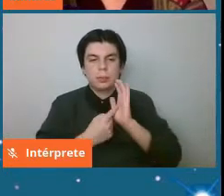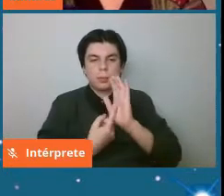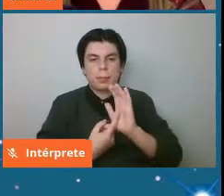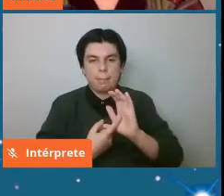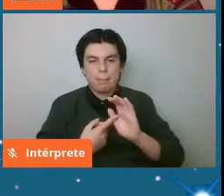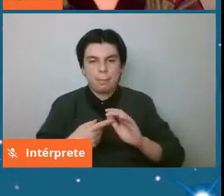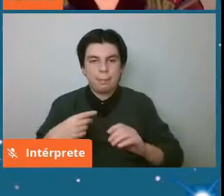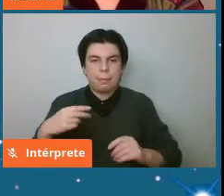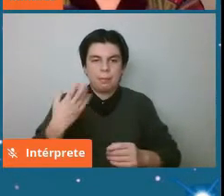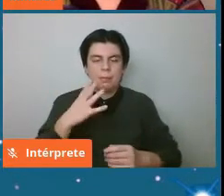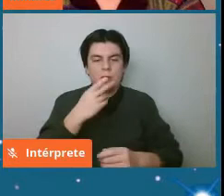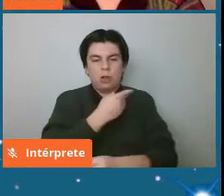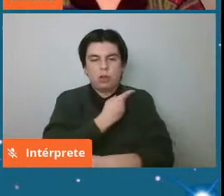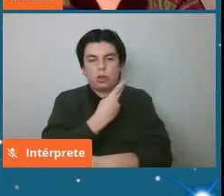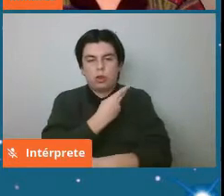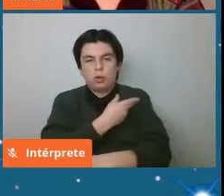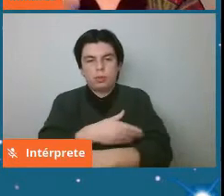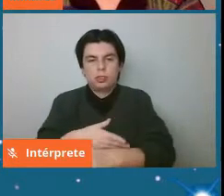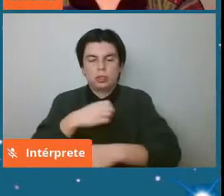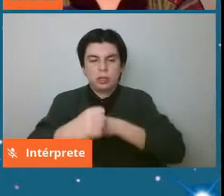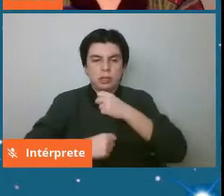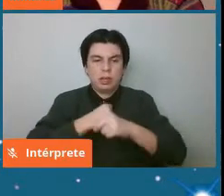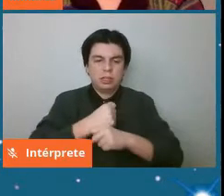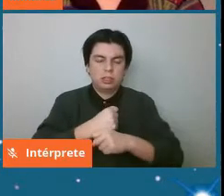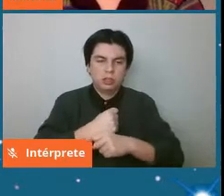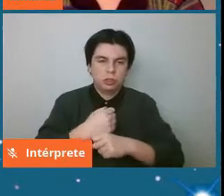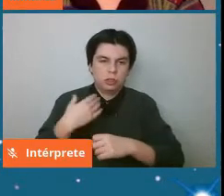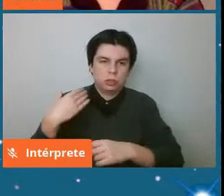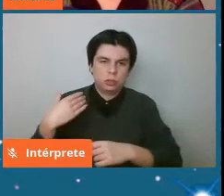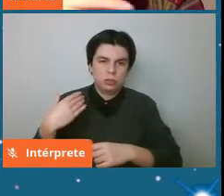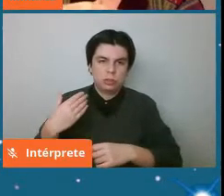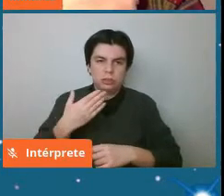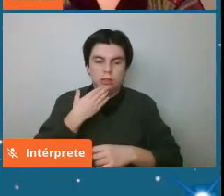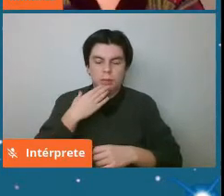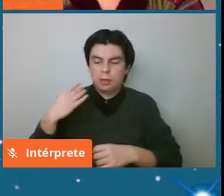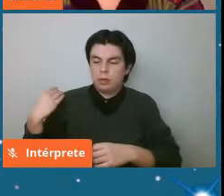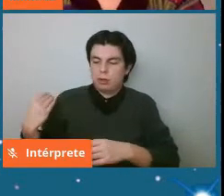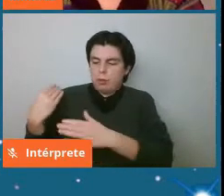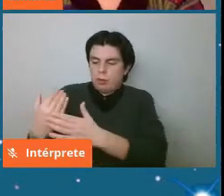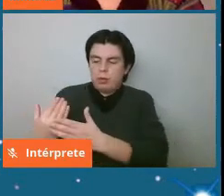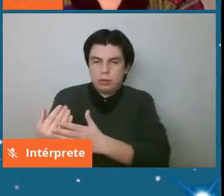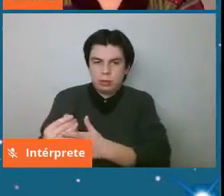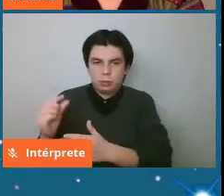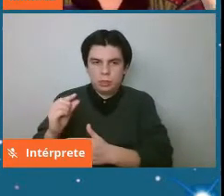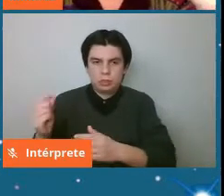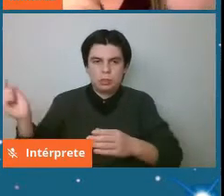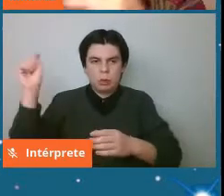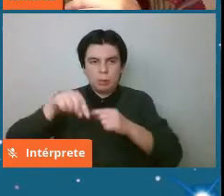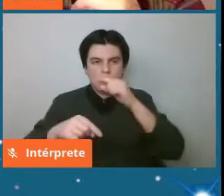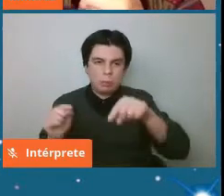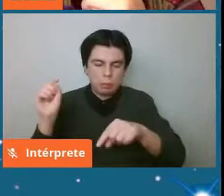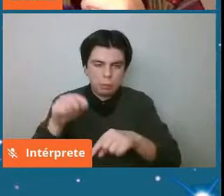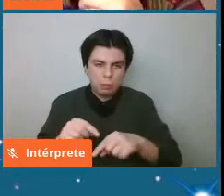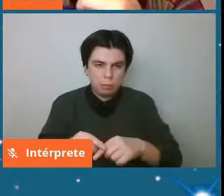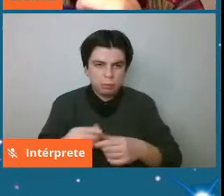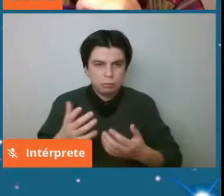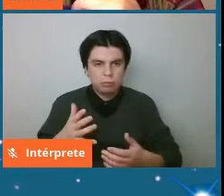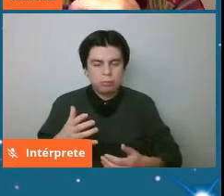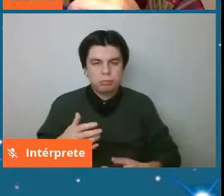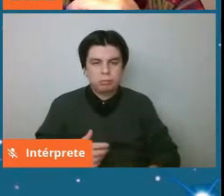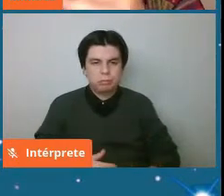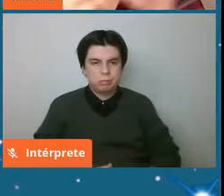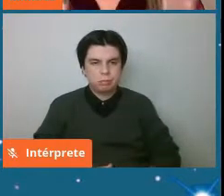millones de años y los más los más los que cayeron más recientemente que en general son no sé como